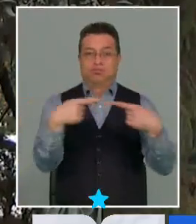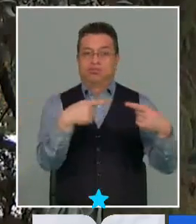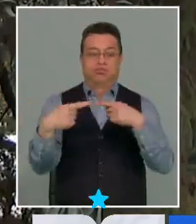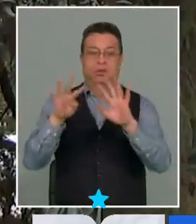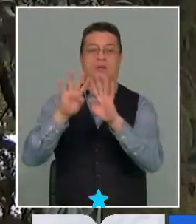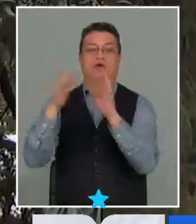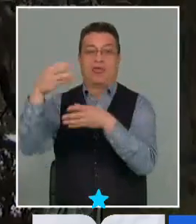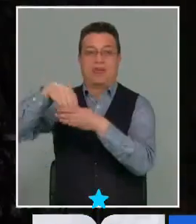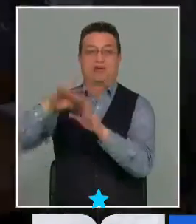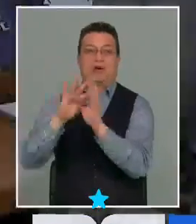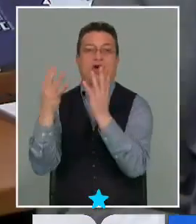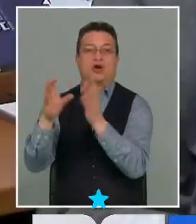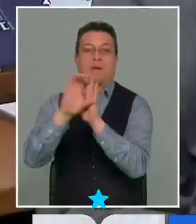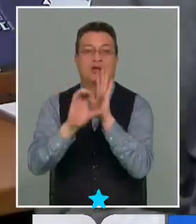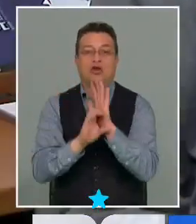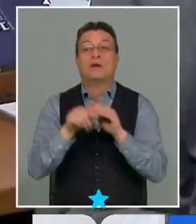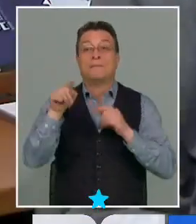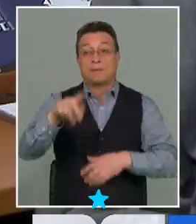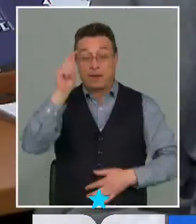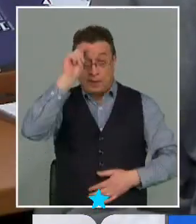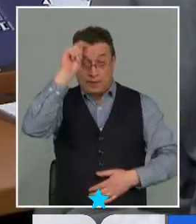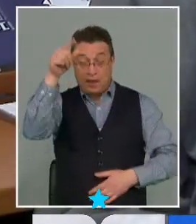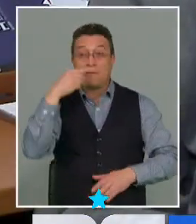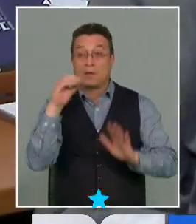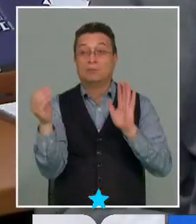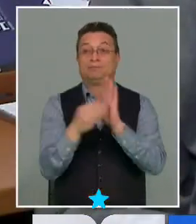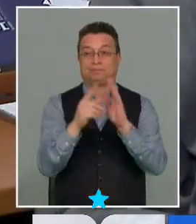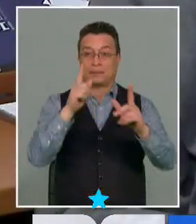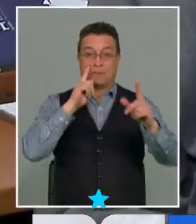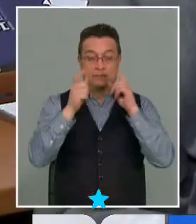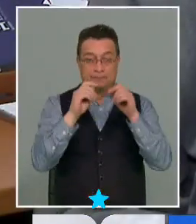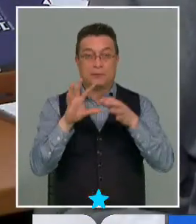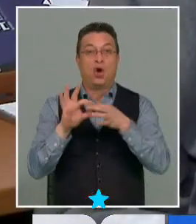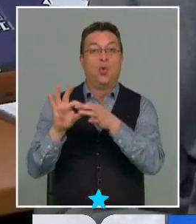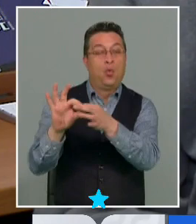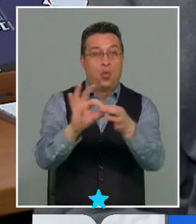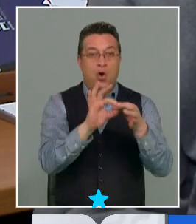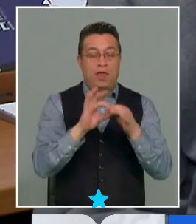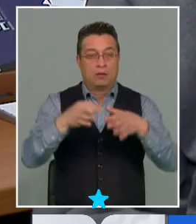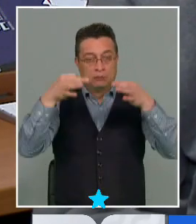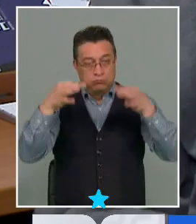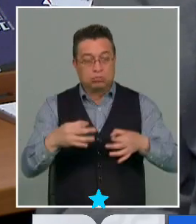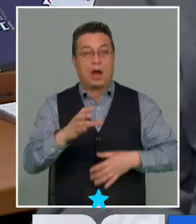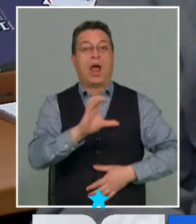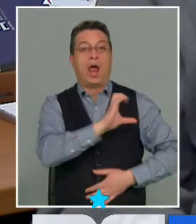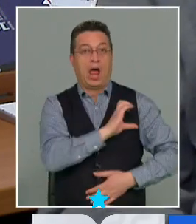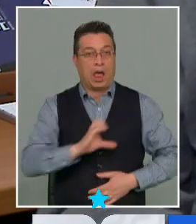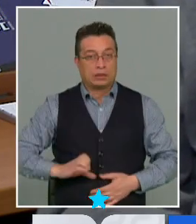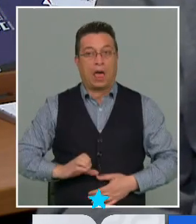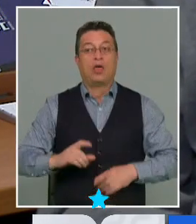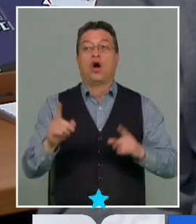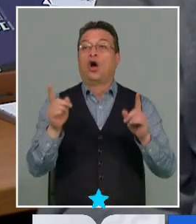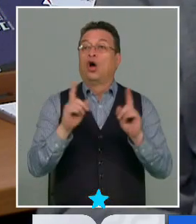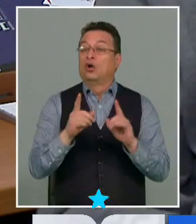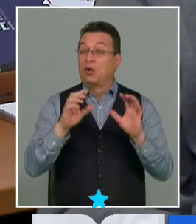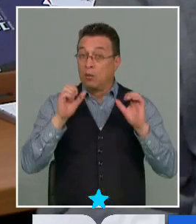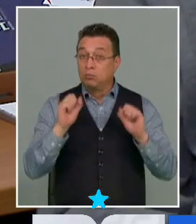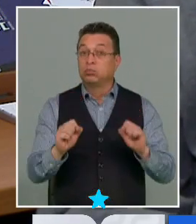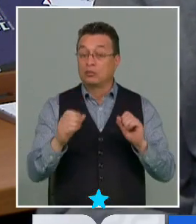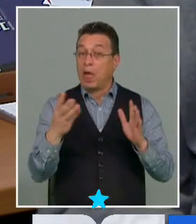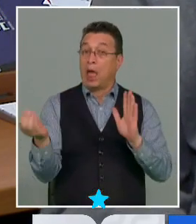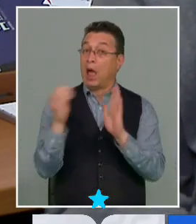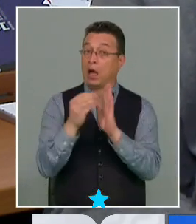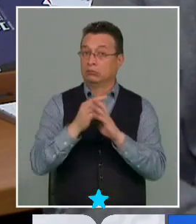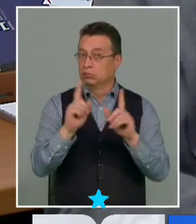la Convención. La idea de que se pone en riesgo la unidad e integridad del Estado no es una completa